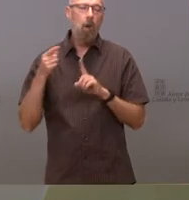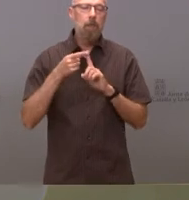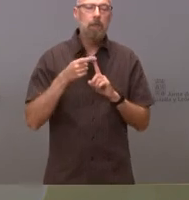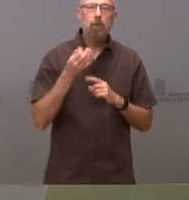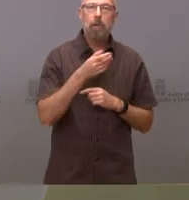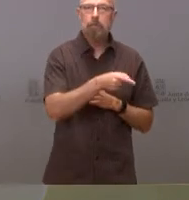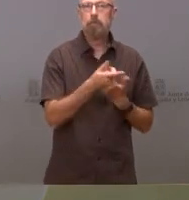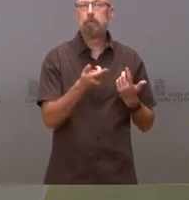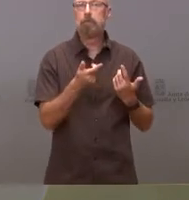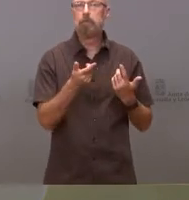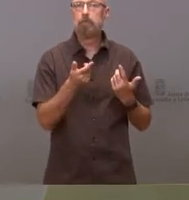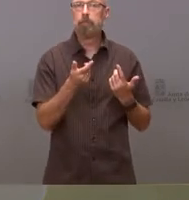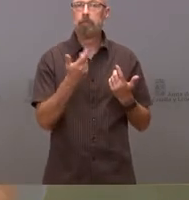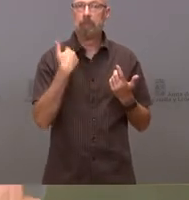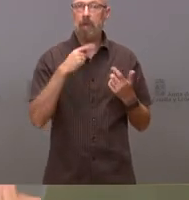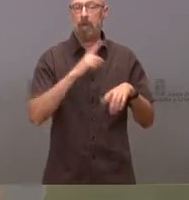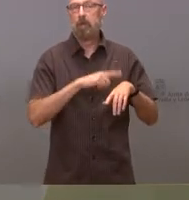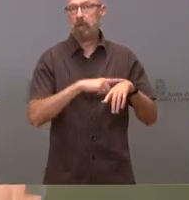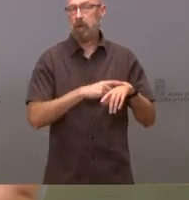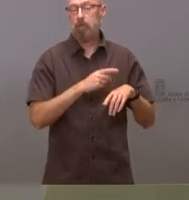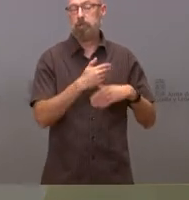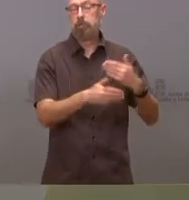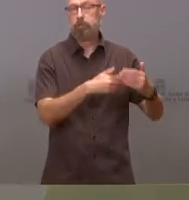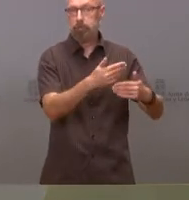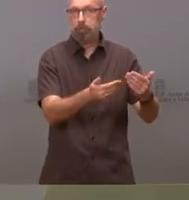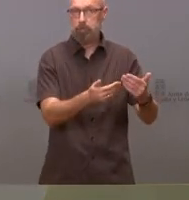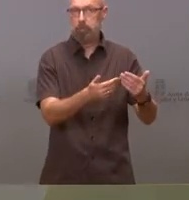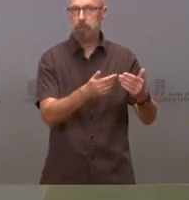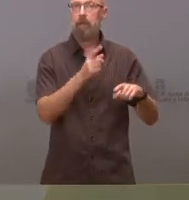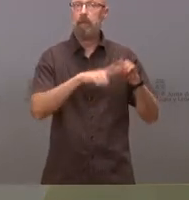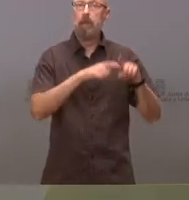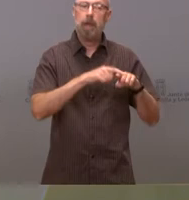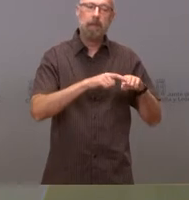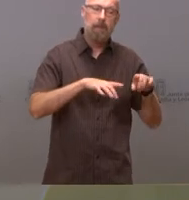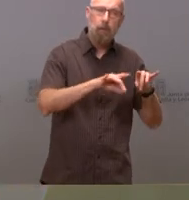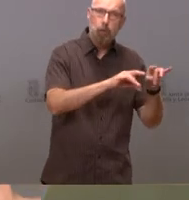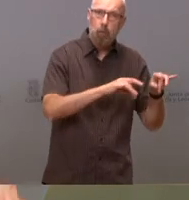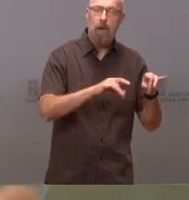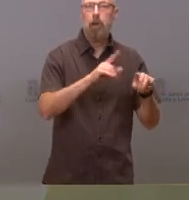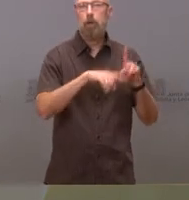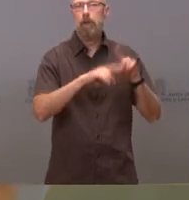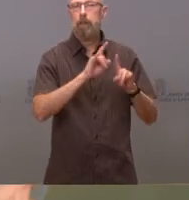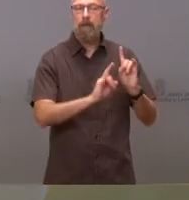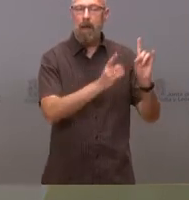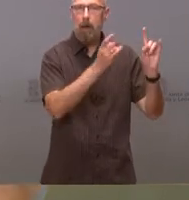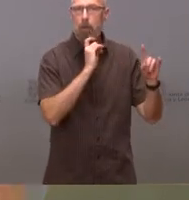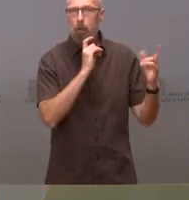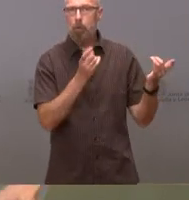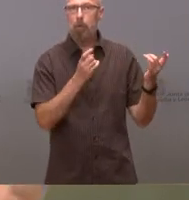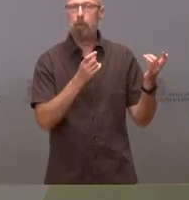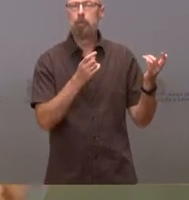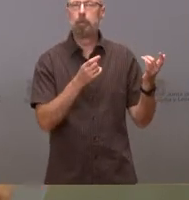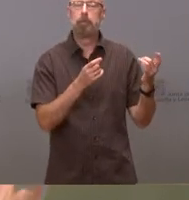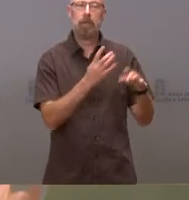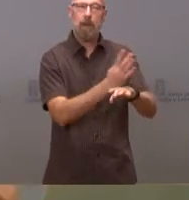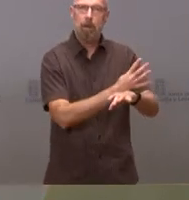lograr que con el paso del tiempo, dependiendo del tipo de suelo y de vegetación que ha resultado afectada, ya sean pastos que